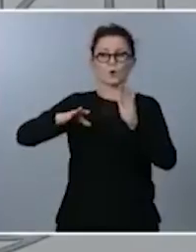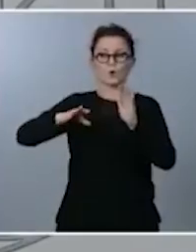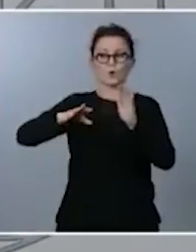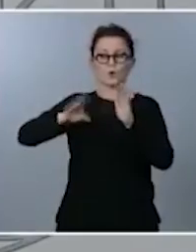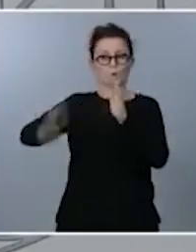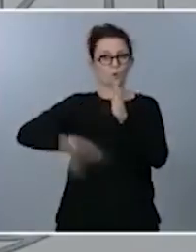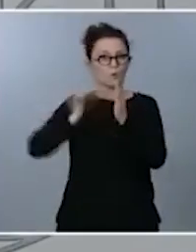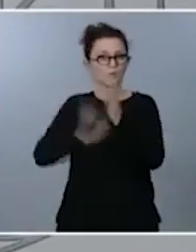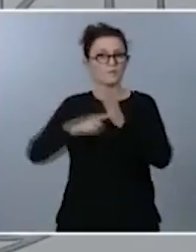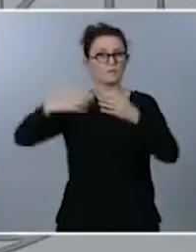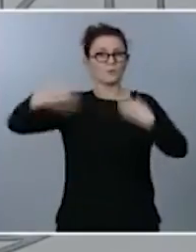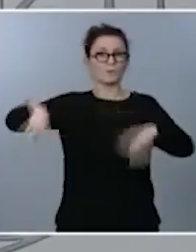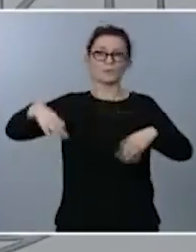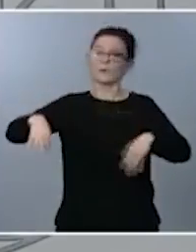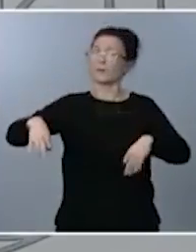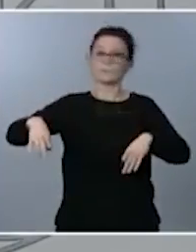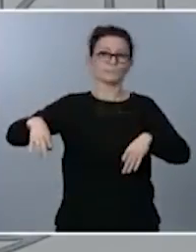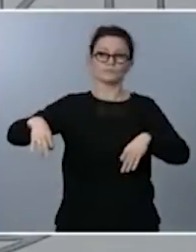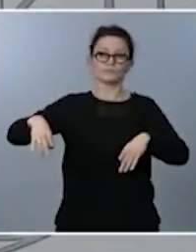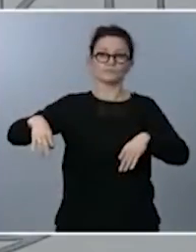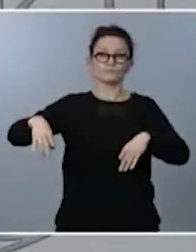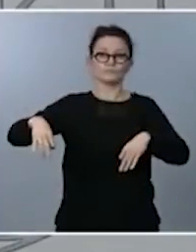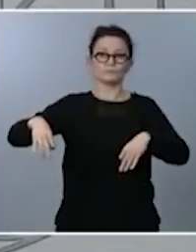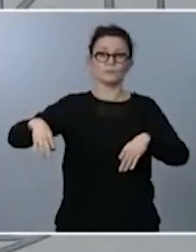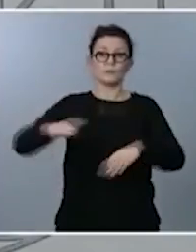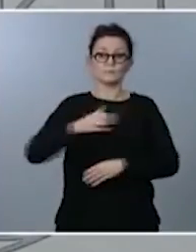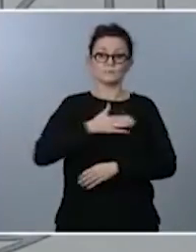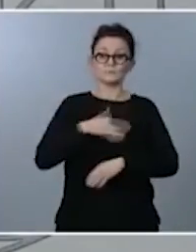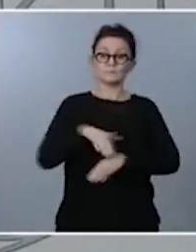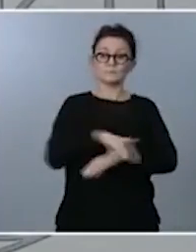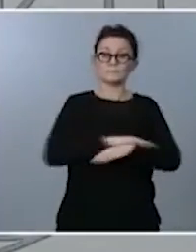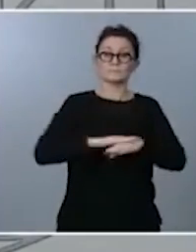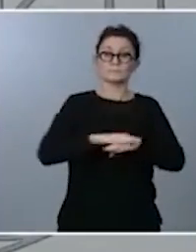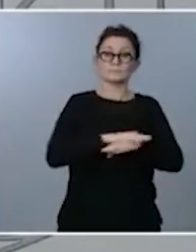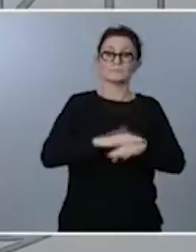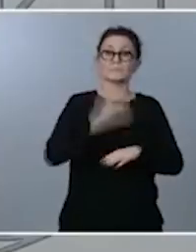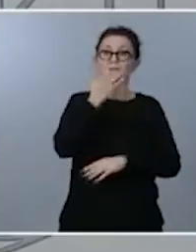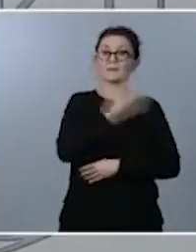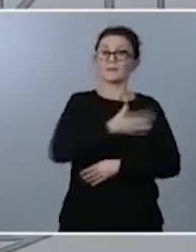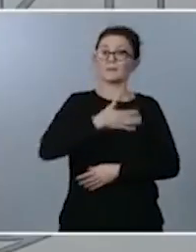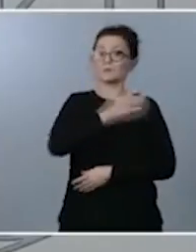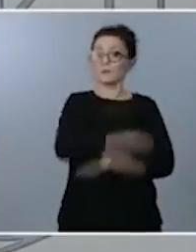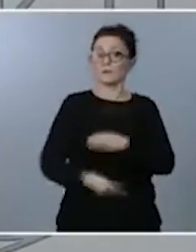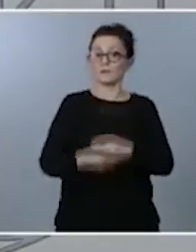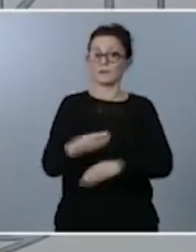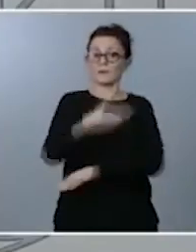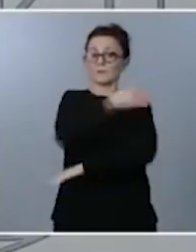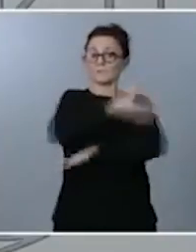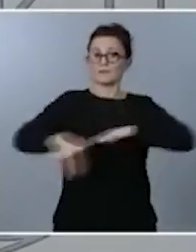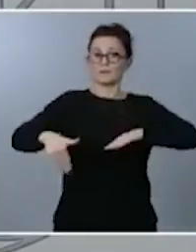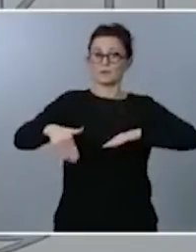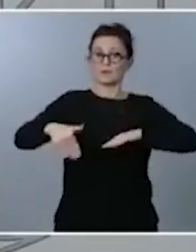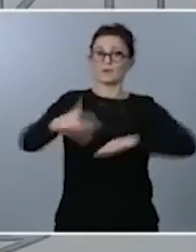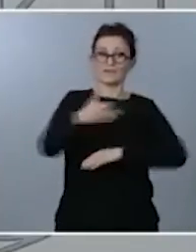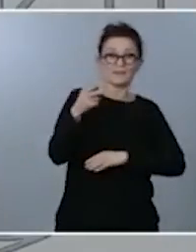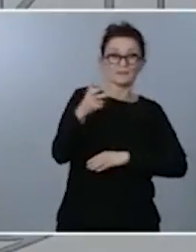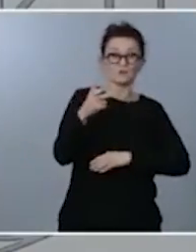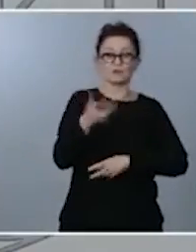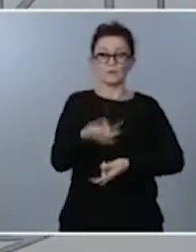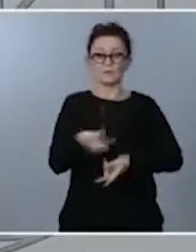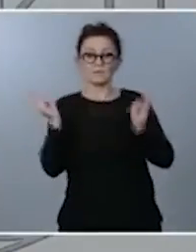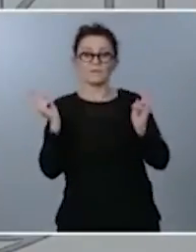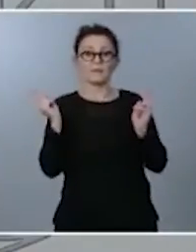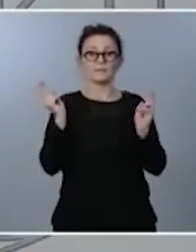este ejecutivo tiene claro que para hacer una limitación de los derechos y libertades de los ciudadanos algo que es